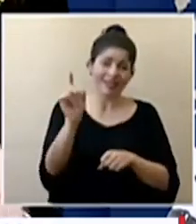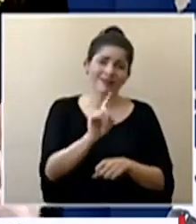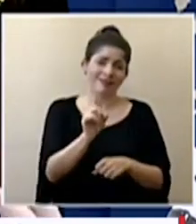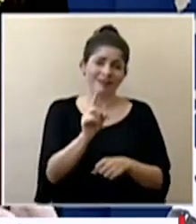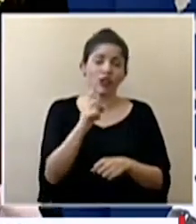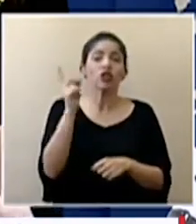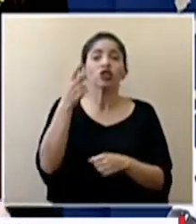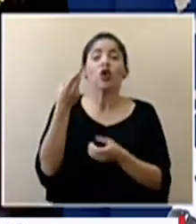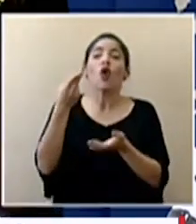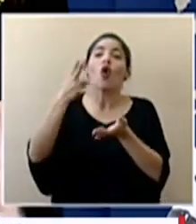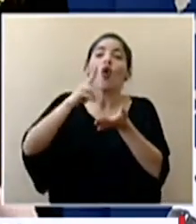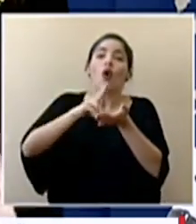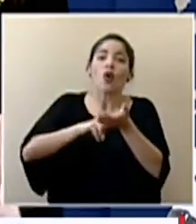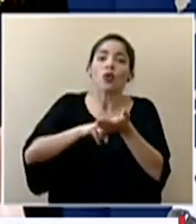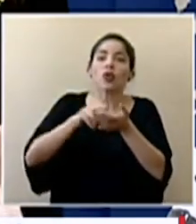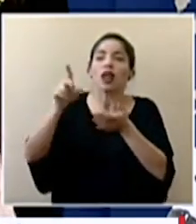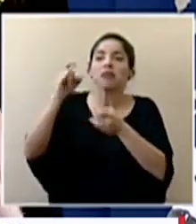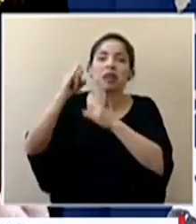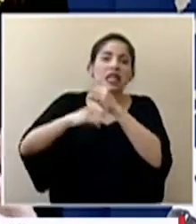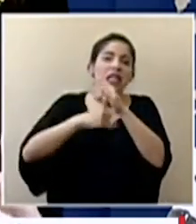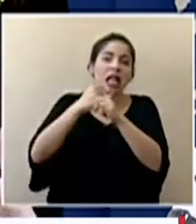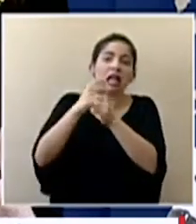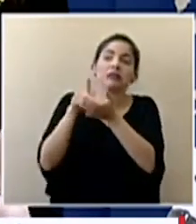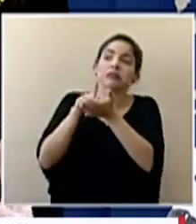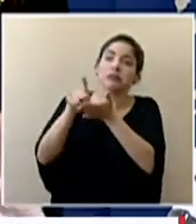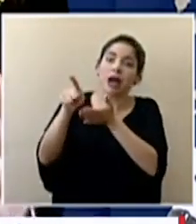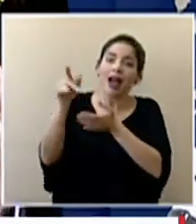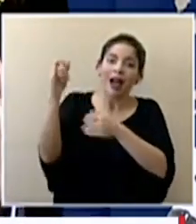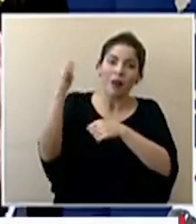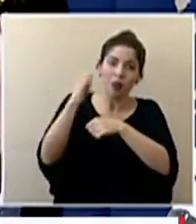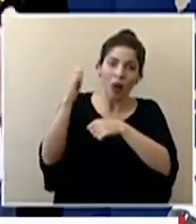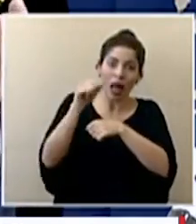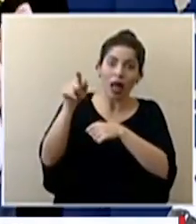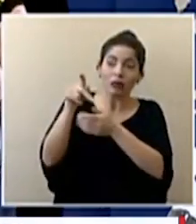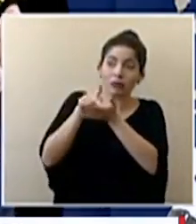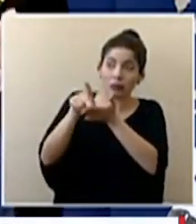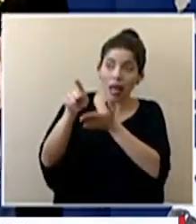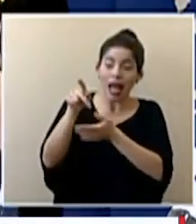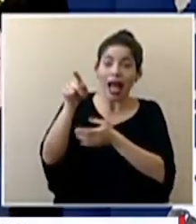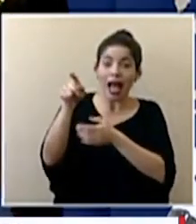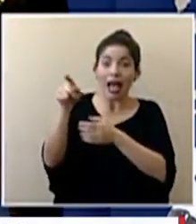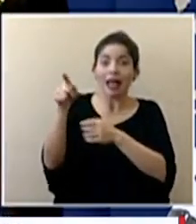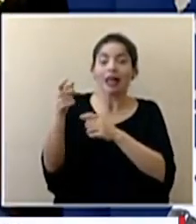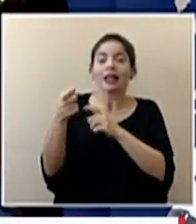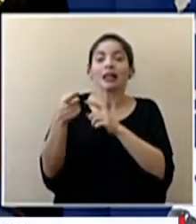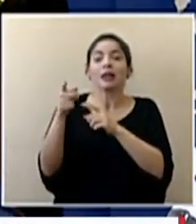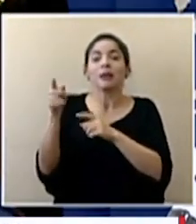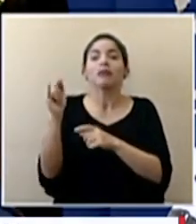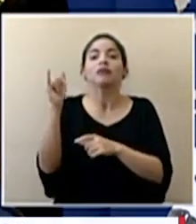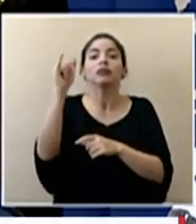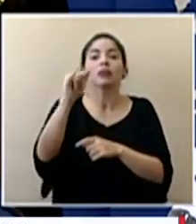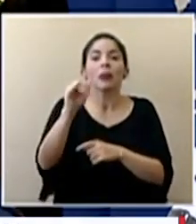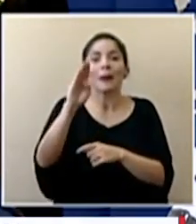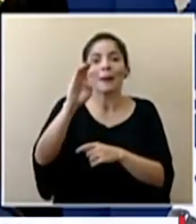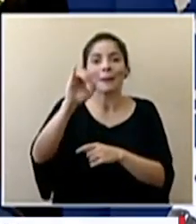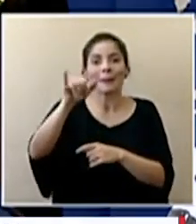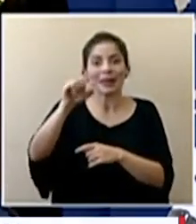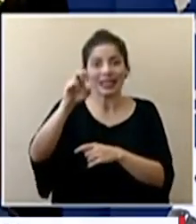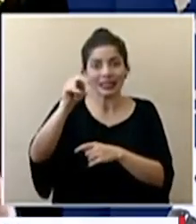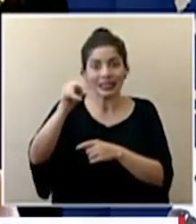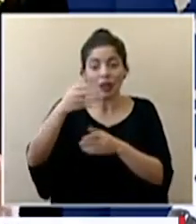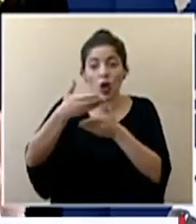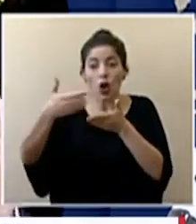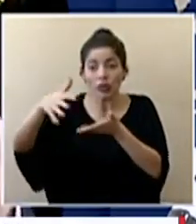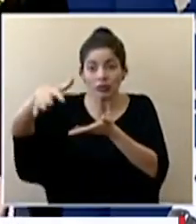simplemente se contrata en un mercado internacional de charters y va a ir a Beijing a recoger el material